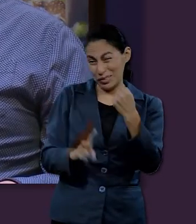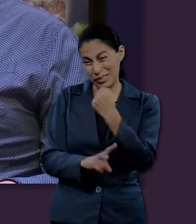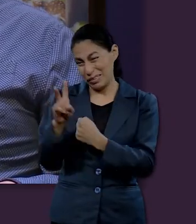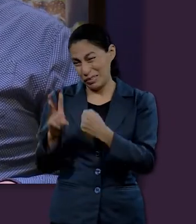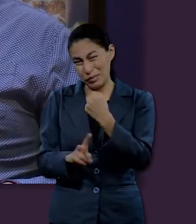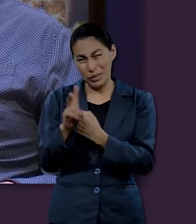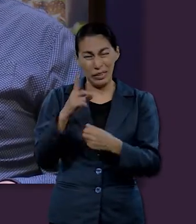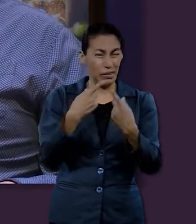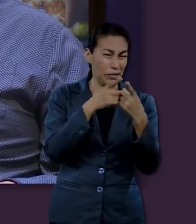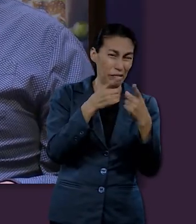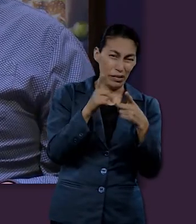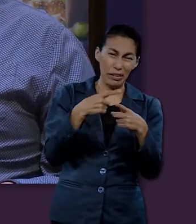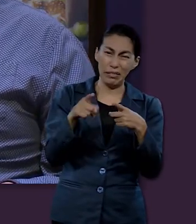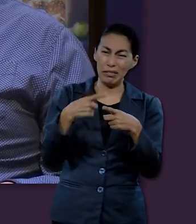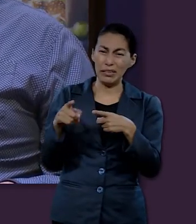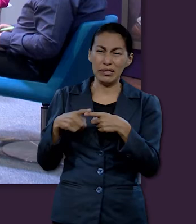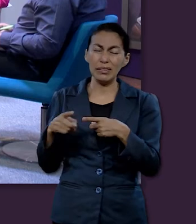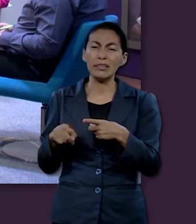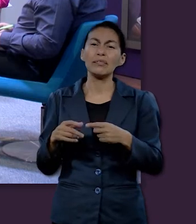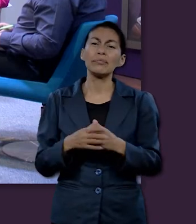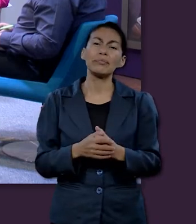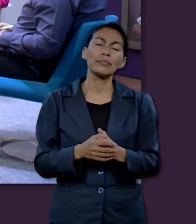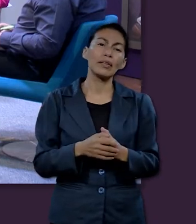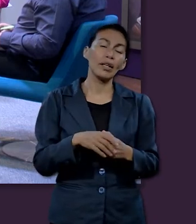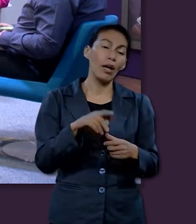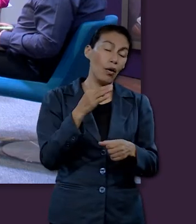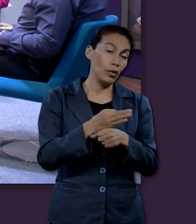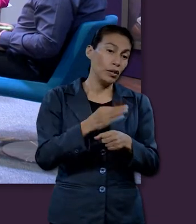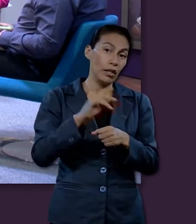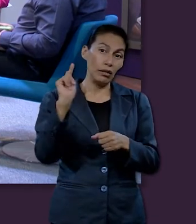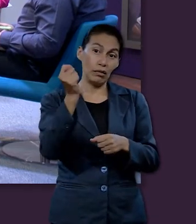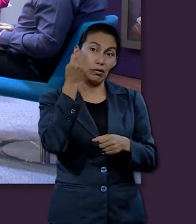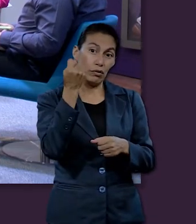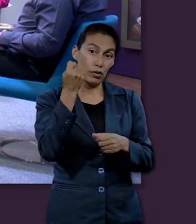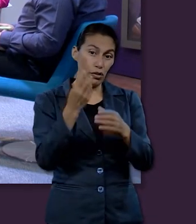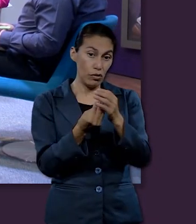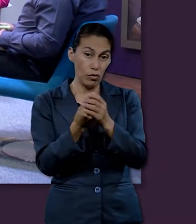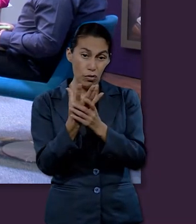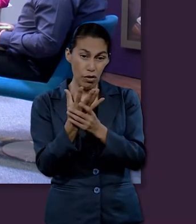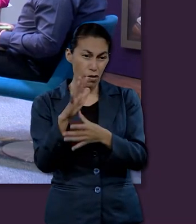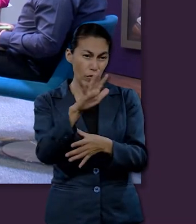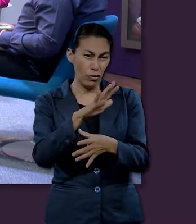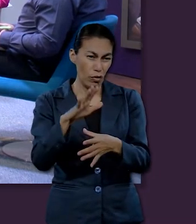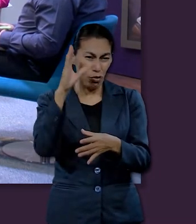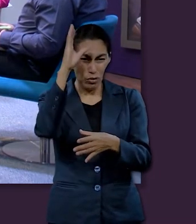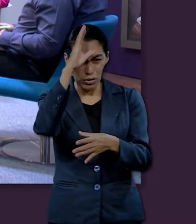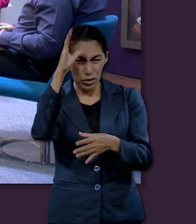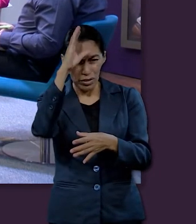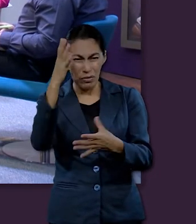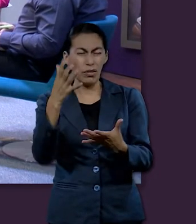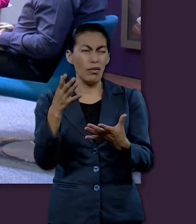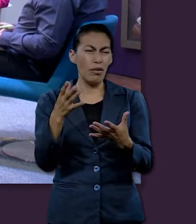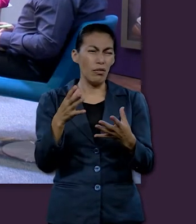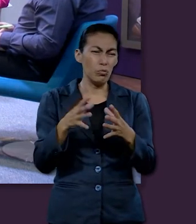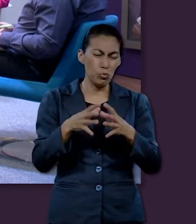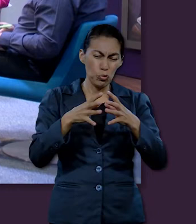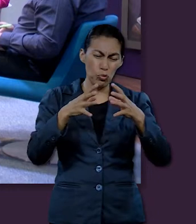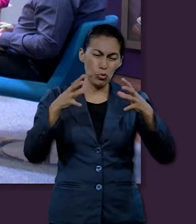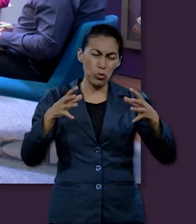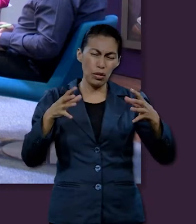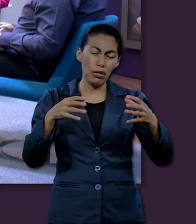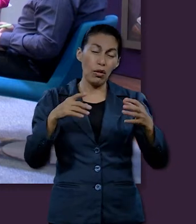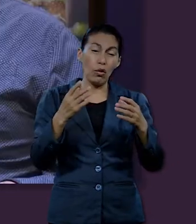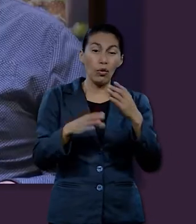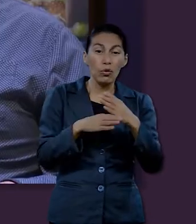se viven, las nuevas formas de violencia. Lamentablemente con la tecnología y con el avance científico también aumentan las